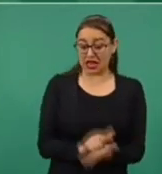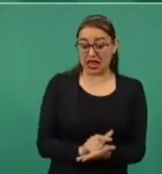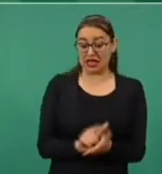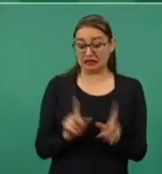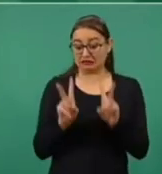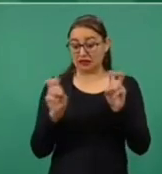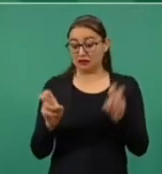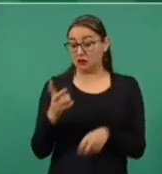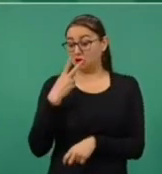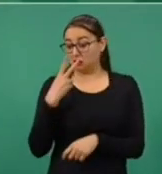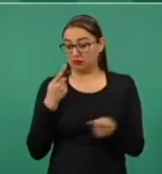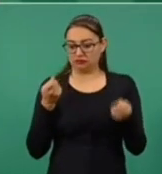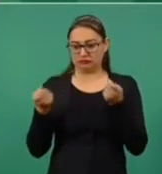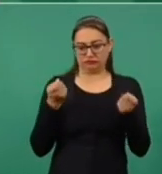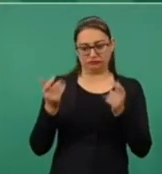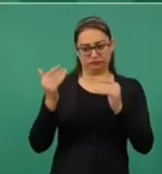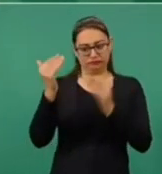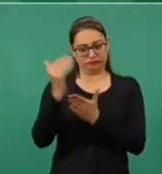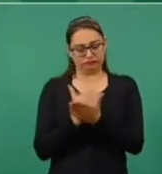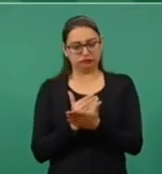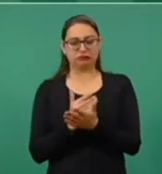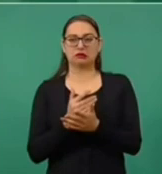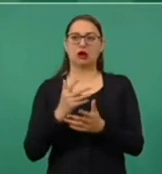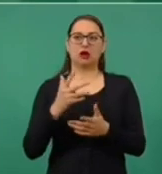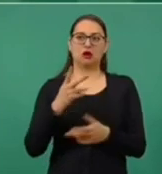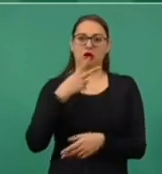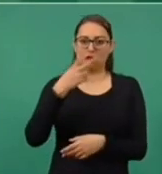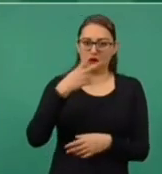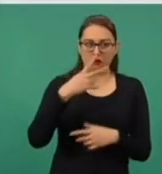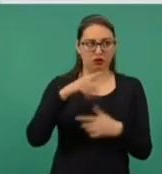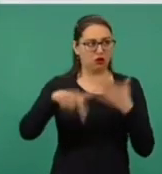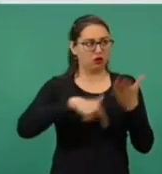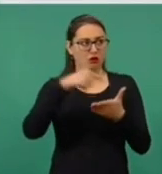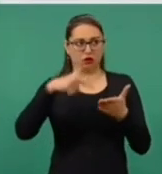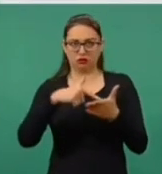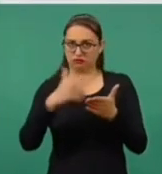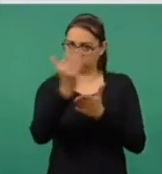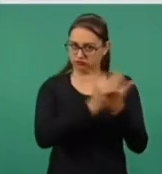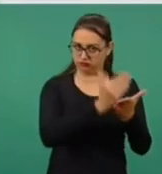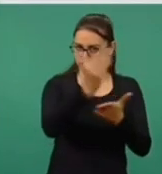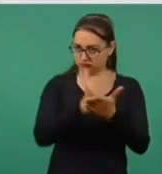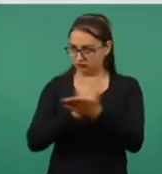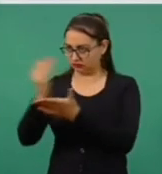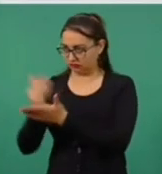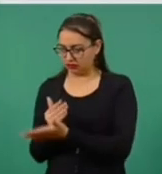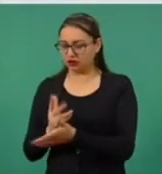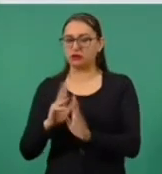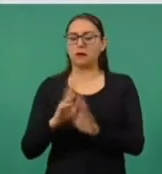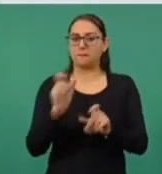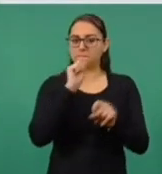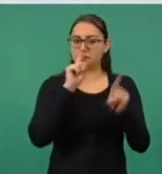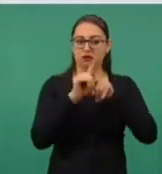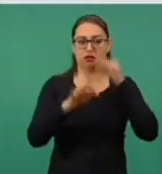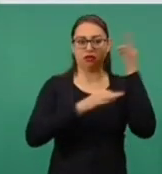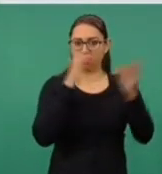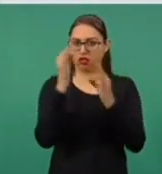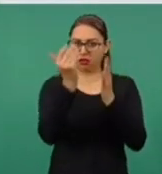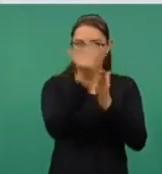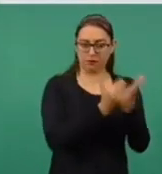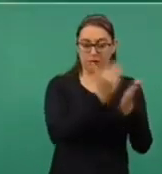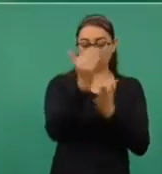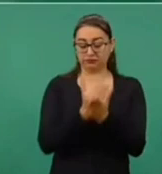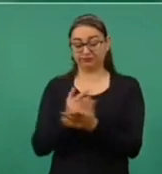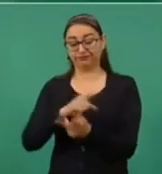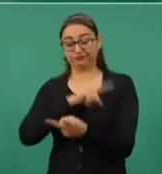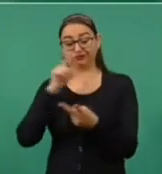Tabaco para establecer espacios libres de humo y control de la publicidad y un truco en donde se intenta a través de la Ley de